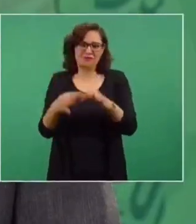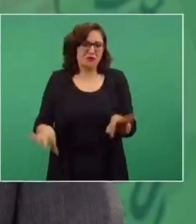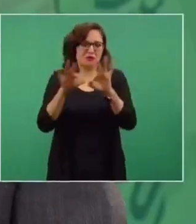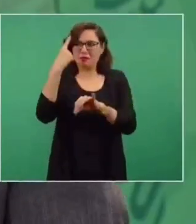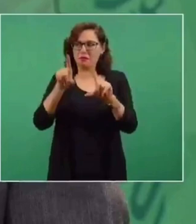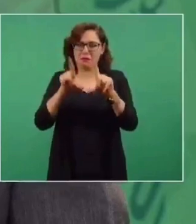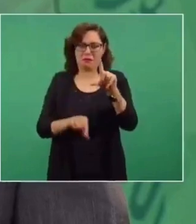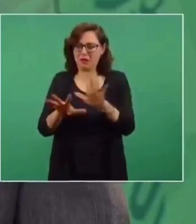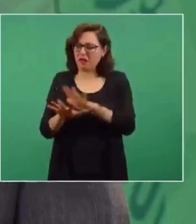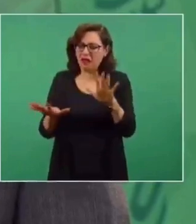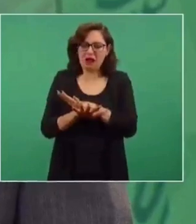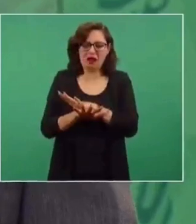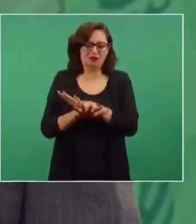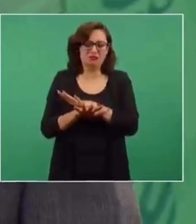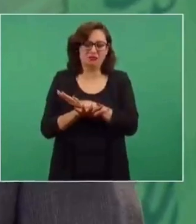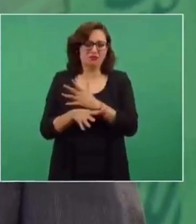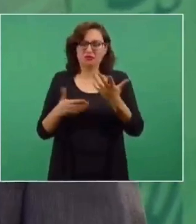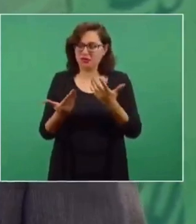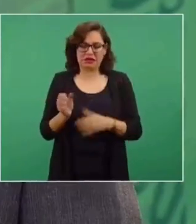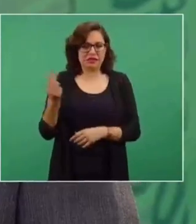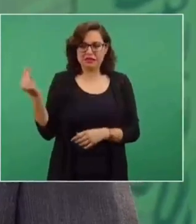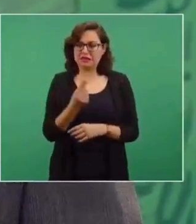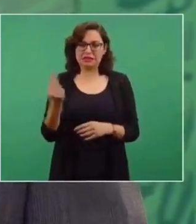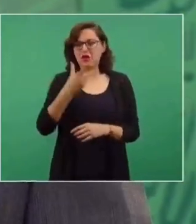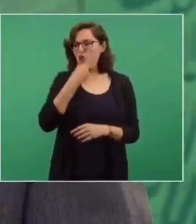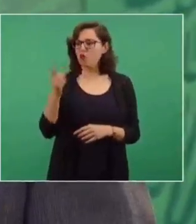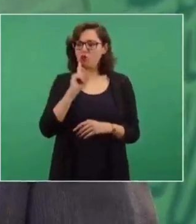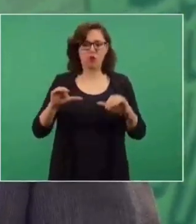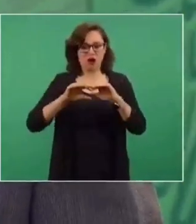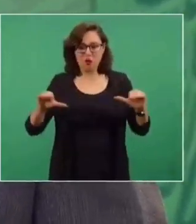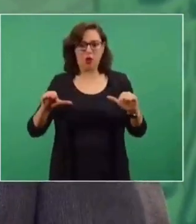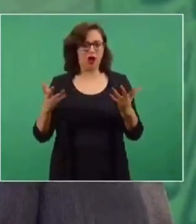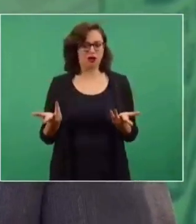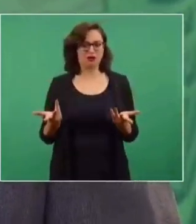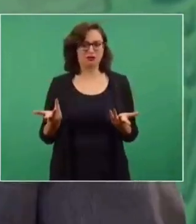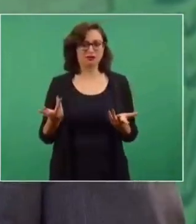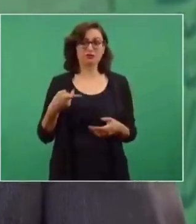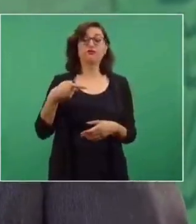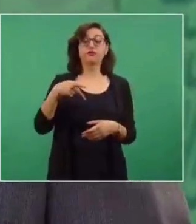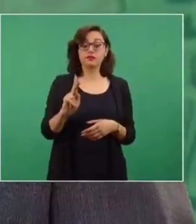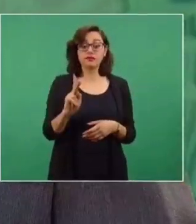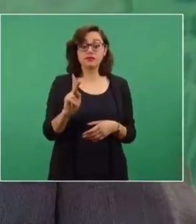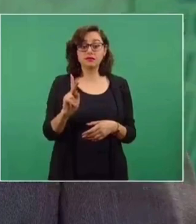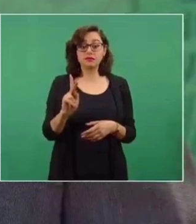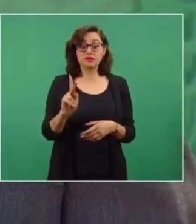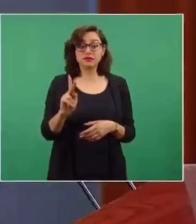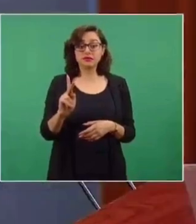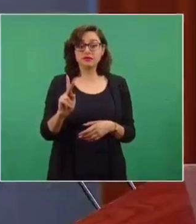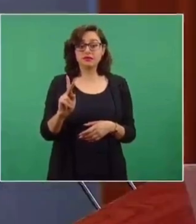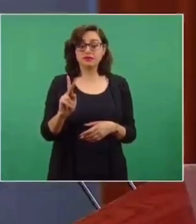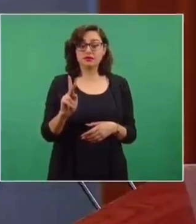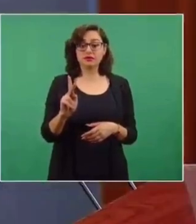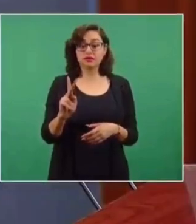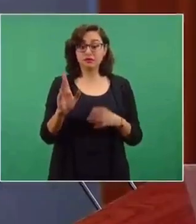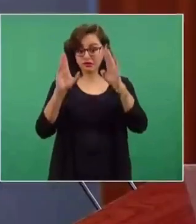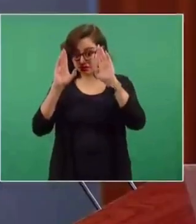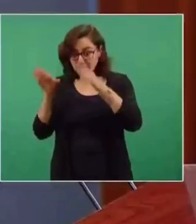a cabo una transformación sin la igualdad de género, pero no